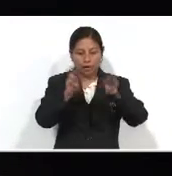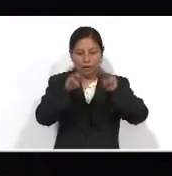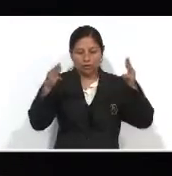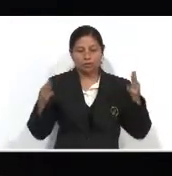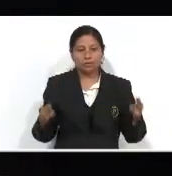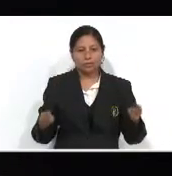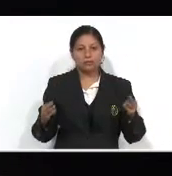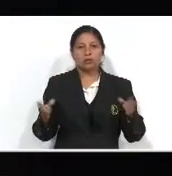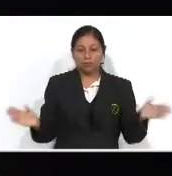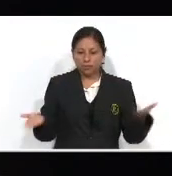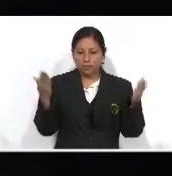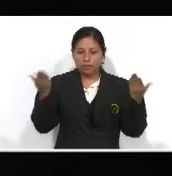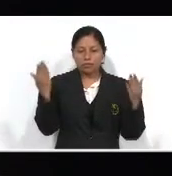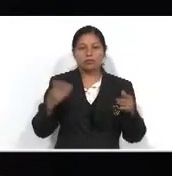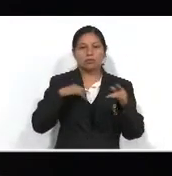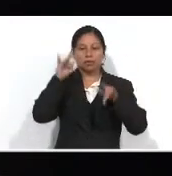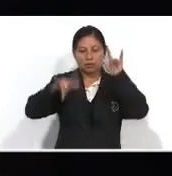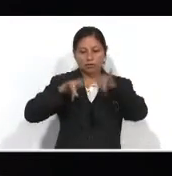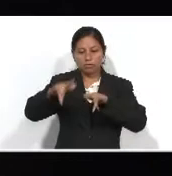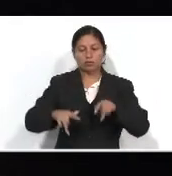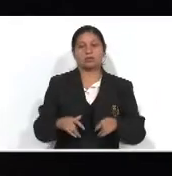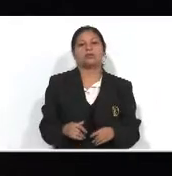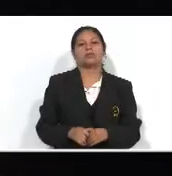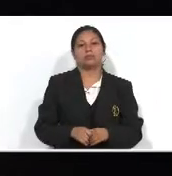proceso de reactivación del sector turístico.